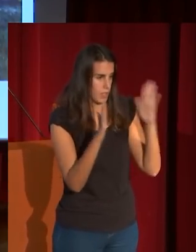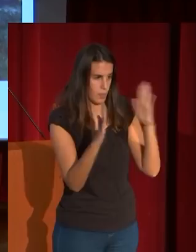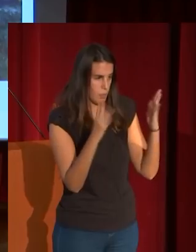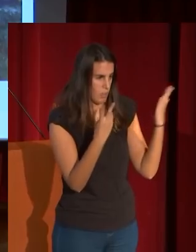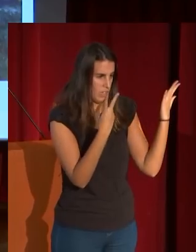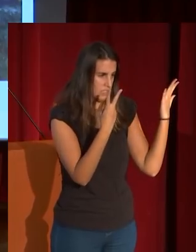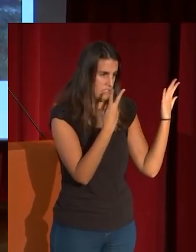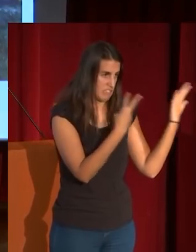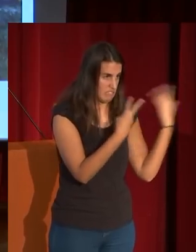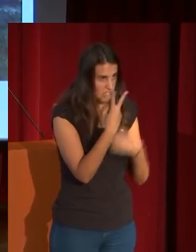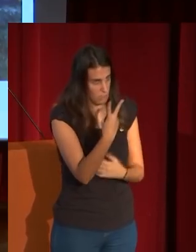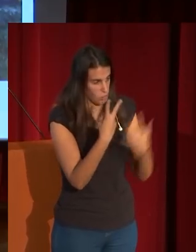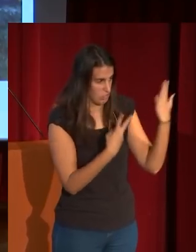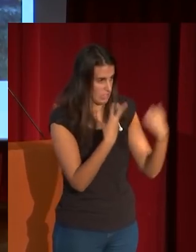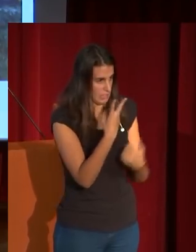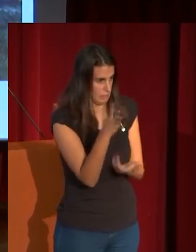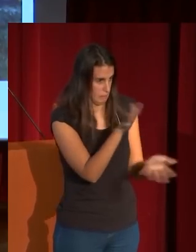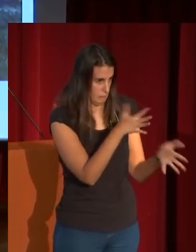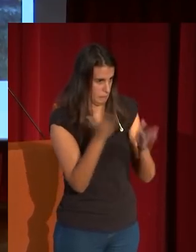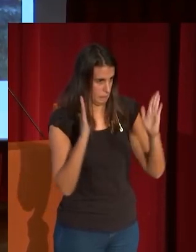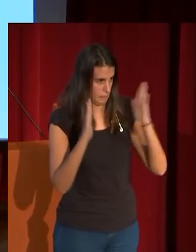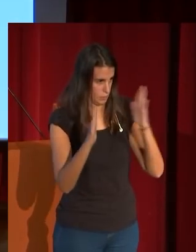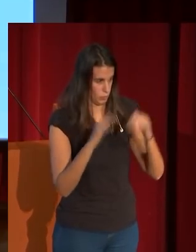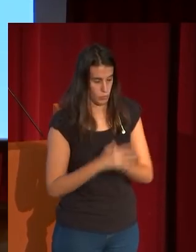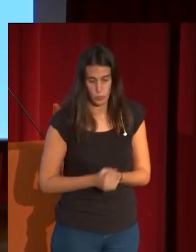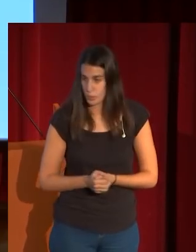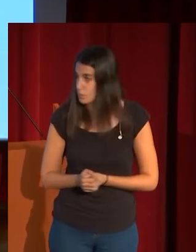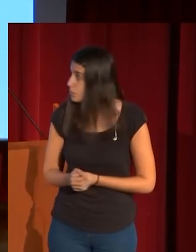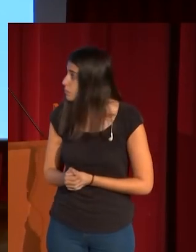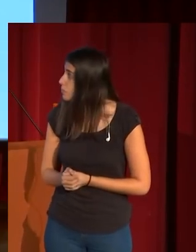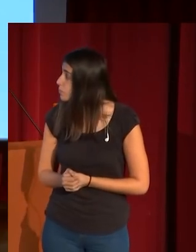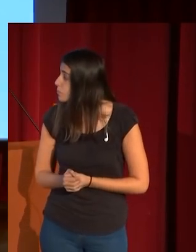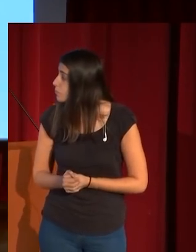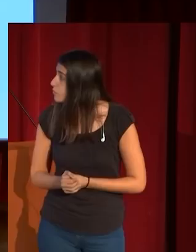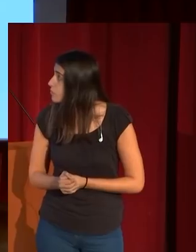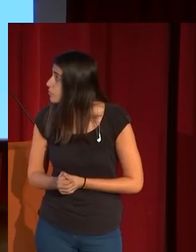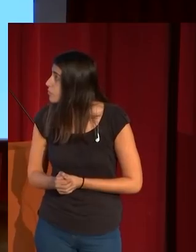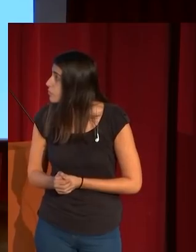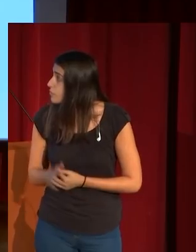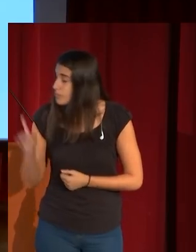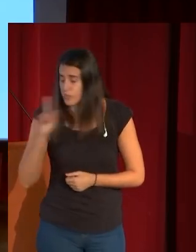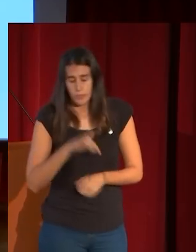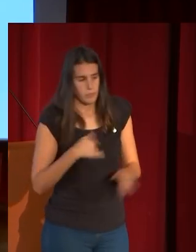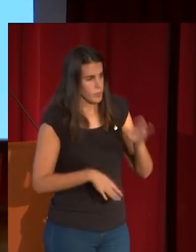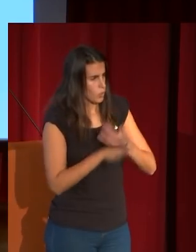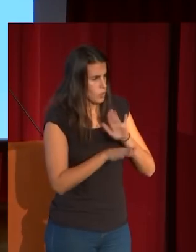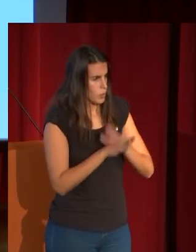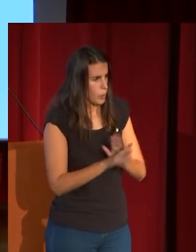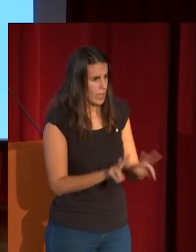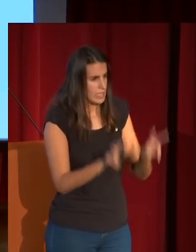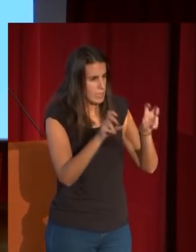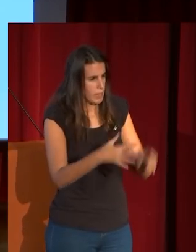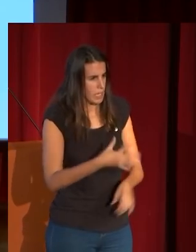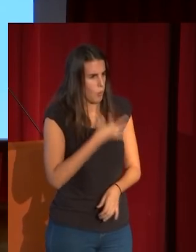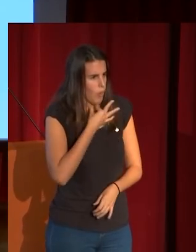73 como ven con un extraordinario dinamismo también el obsesionado por los temas de los